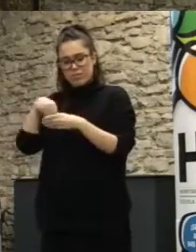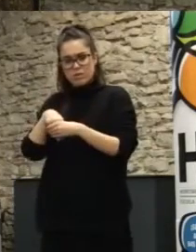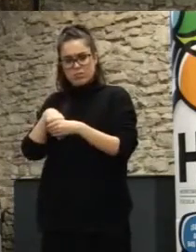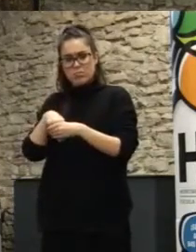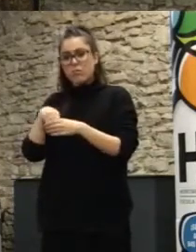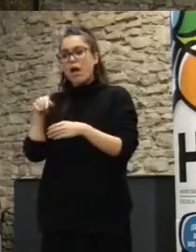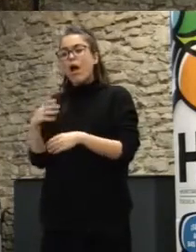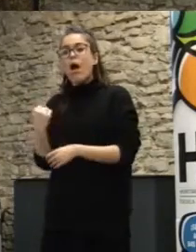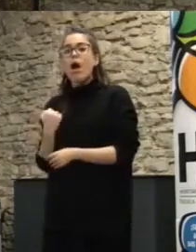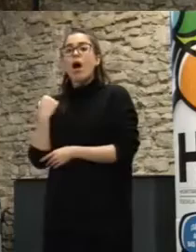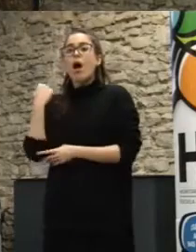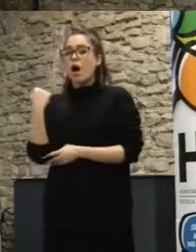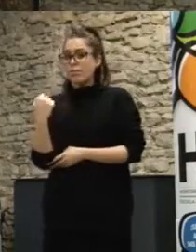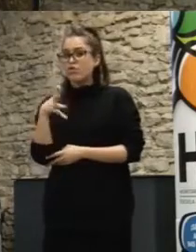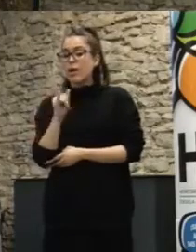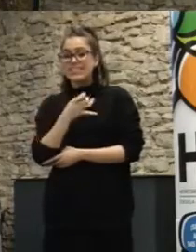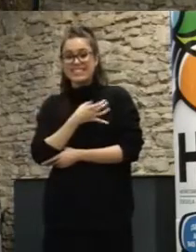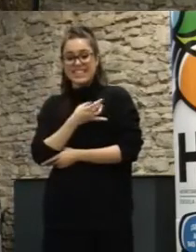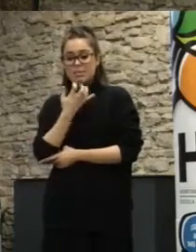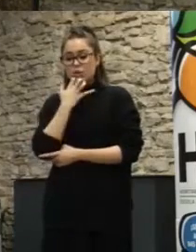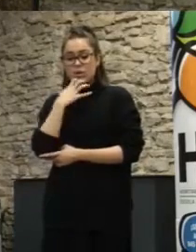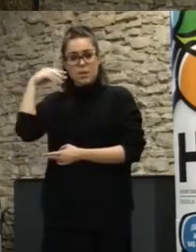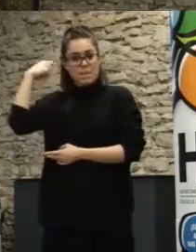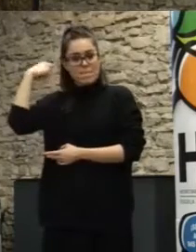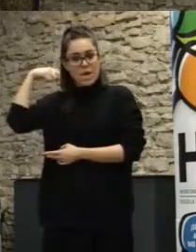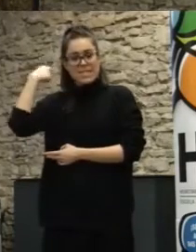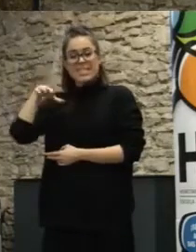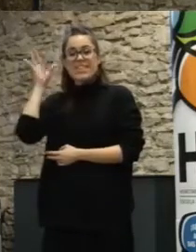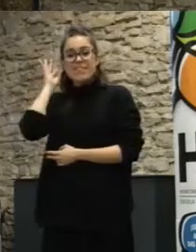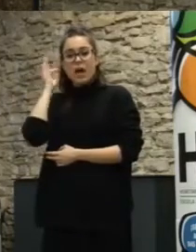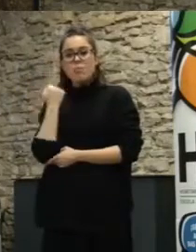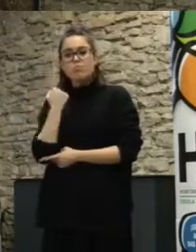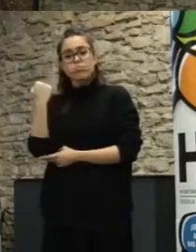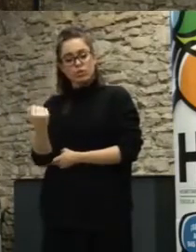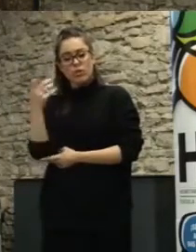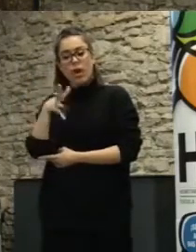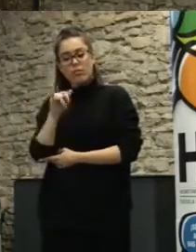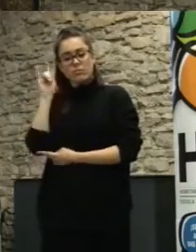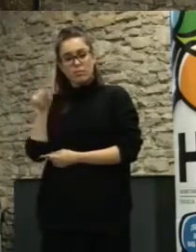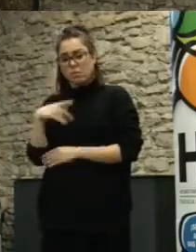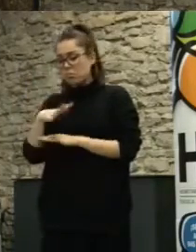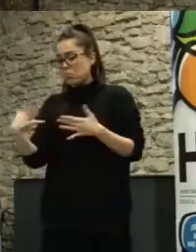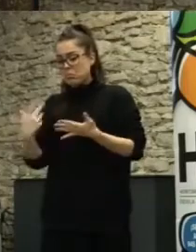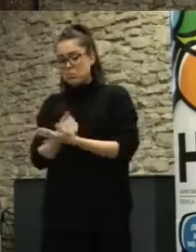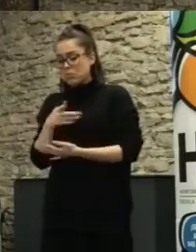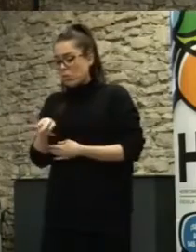apoyo en el caso de Chile de la presidenta hasta ahora Bachelet con lo cual lo que se hace ahí se